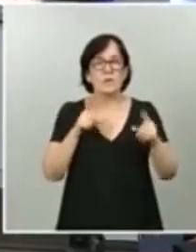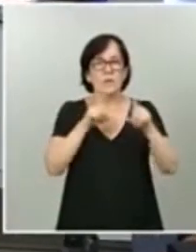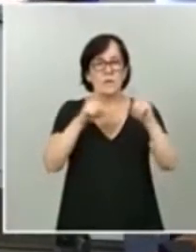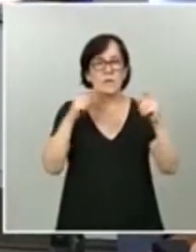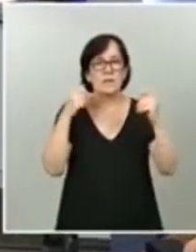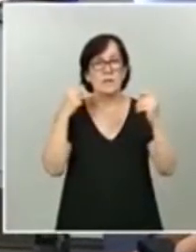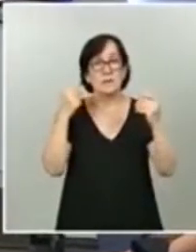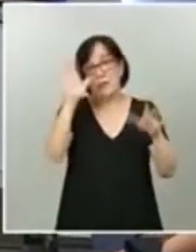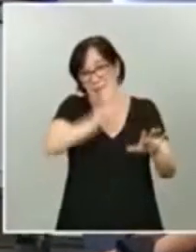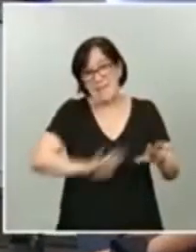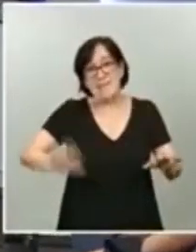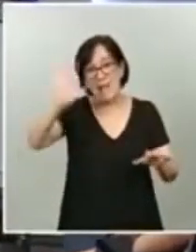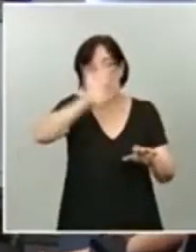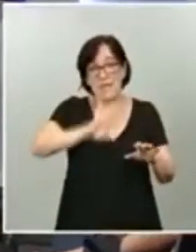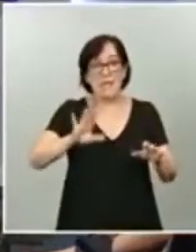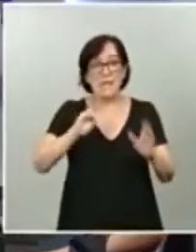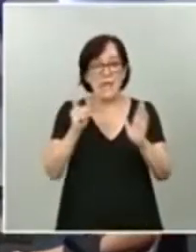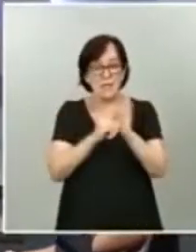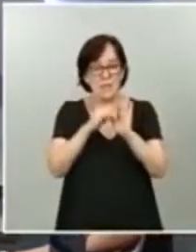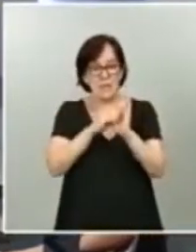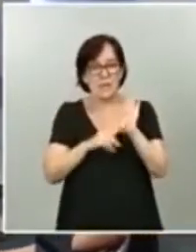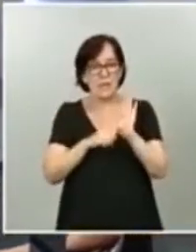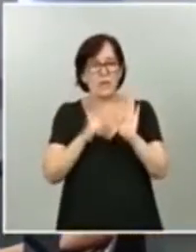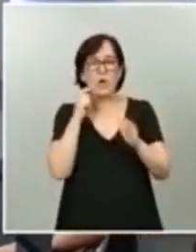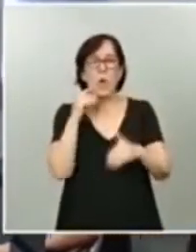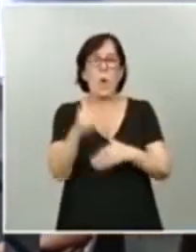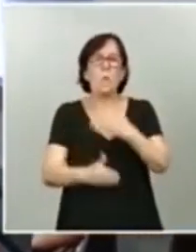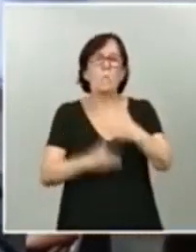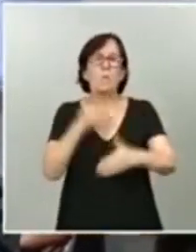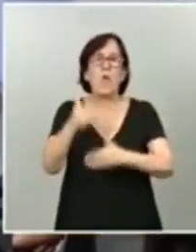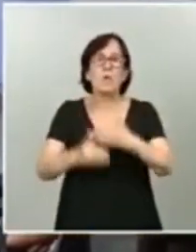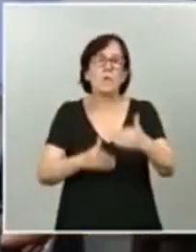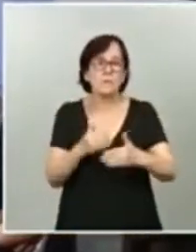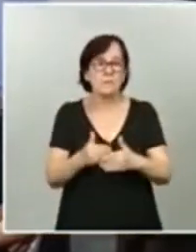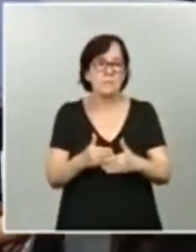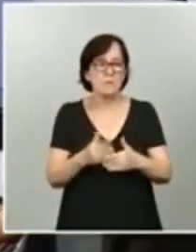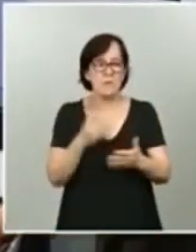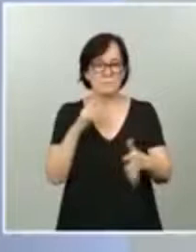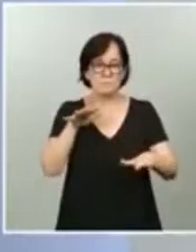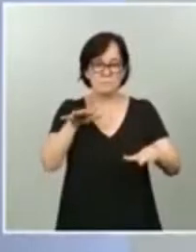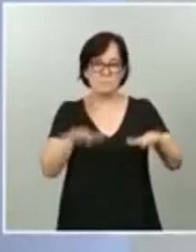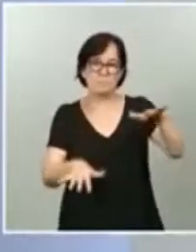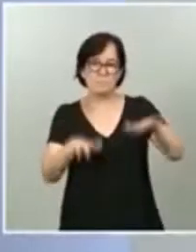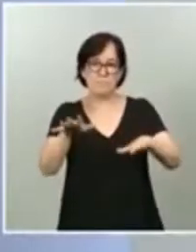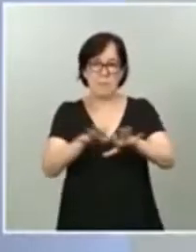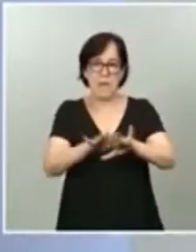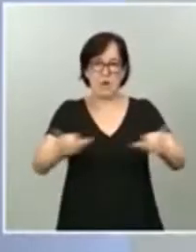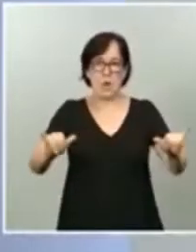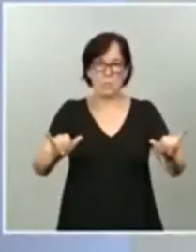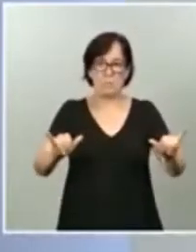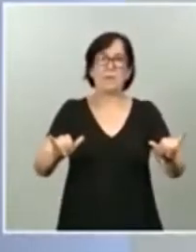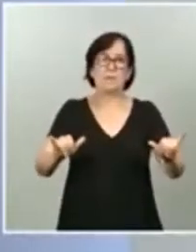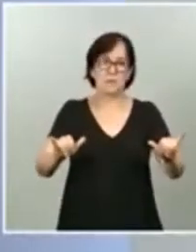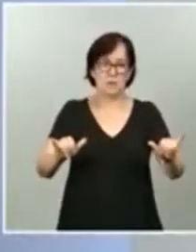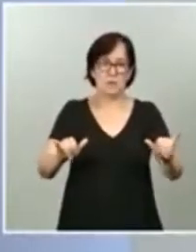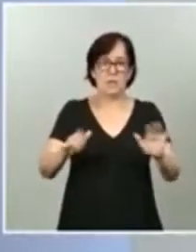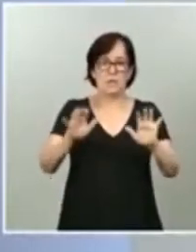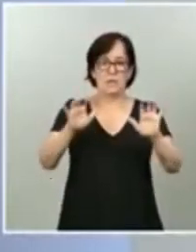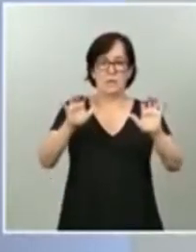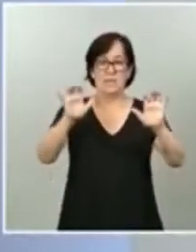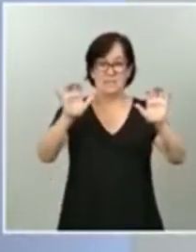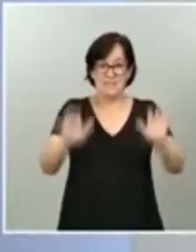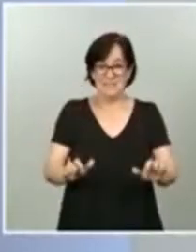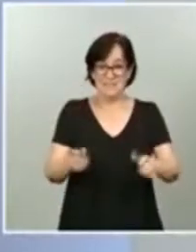el decreto plantea un procedimiento de reequilibrio para compensar la reducción de ingresos y el